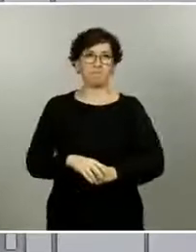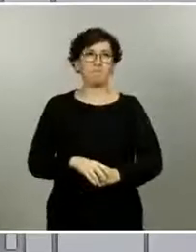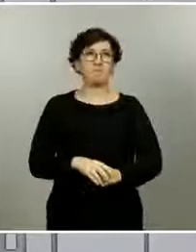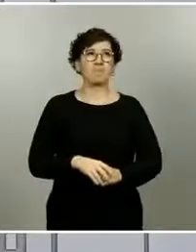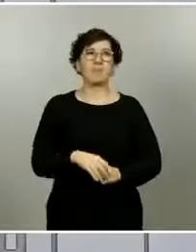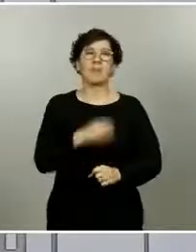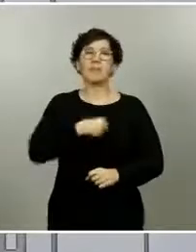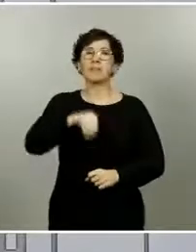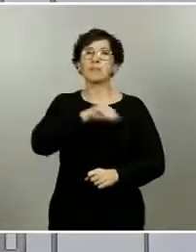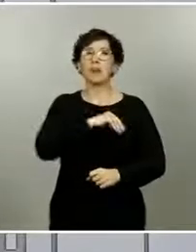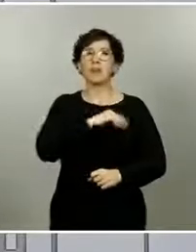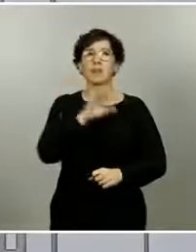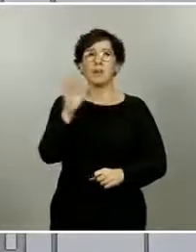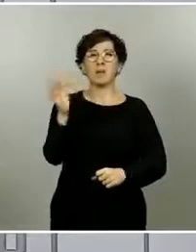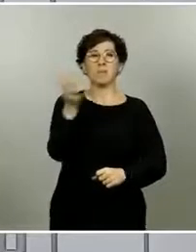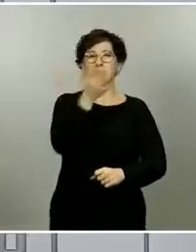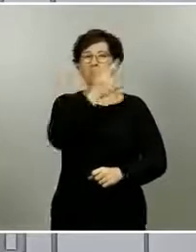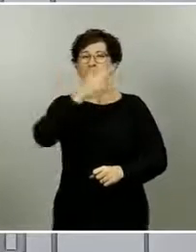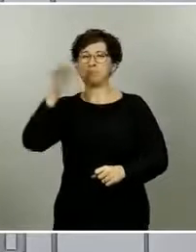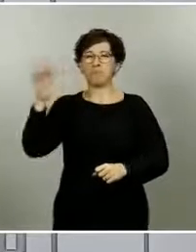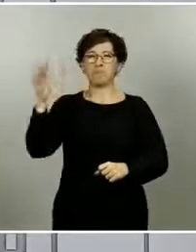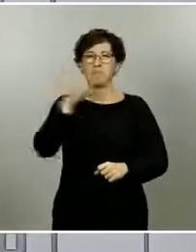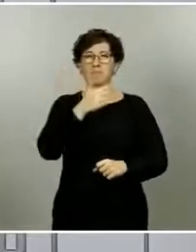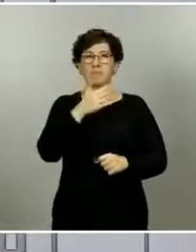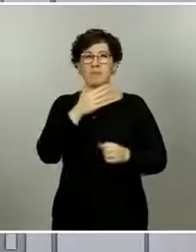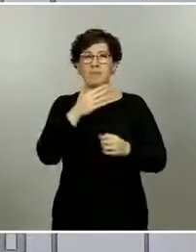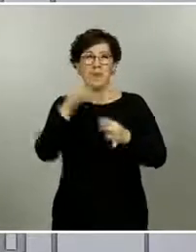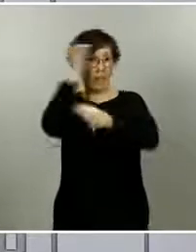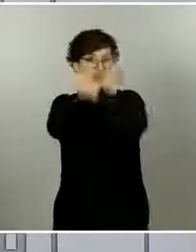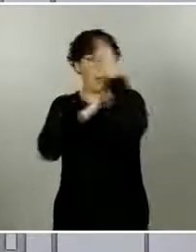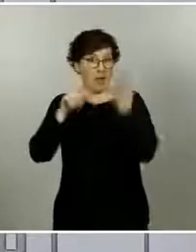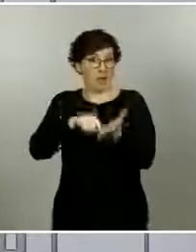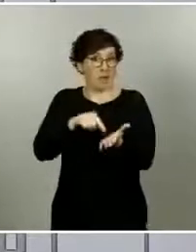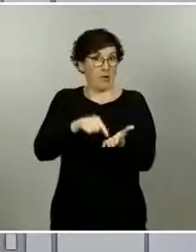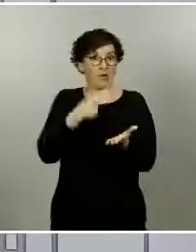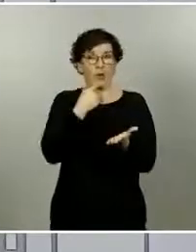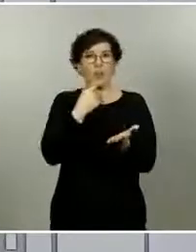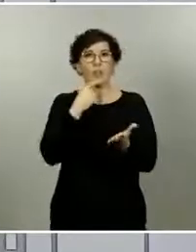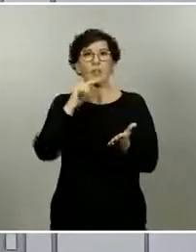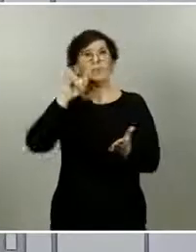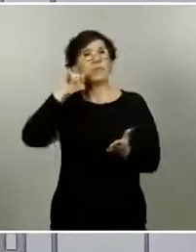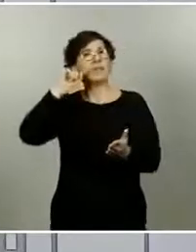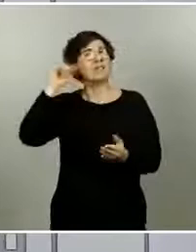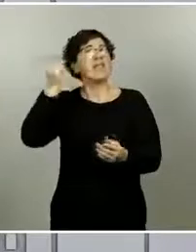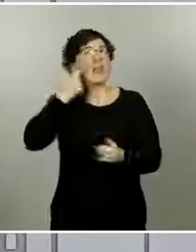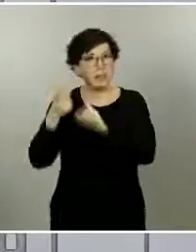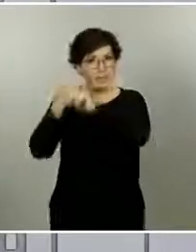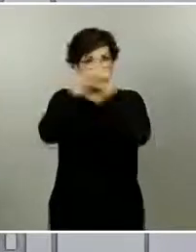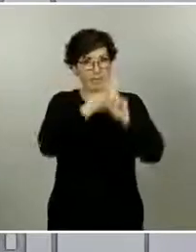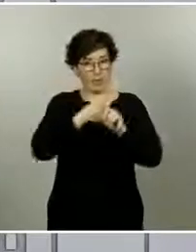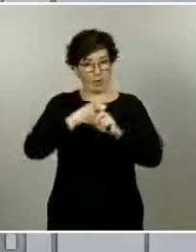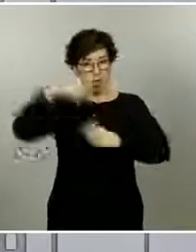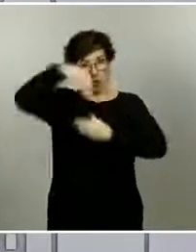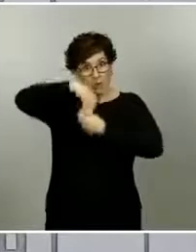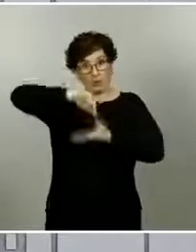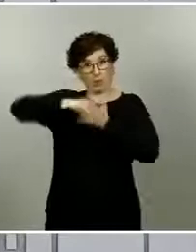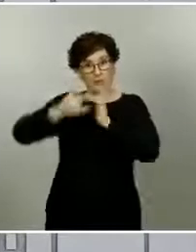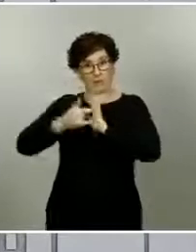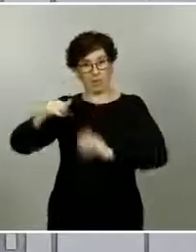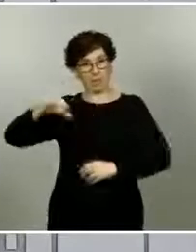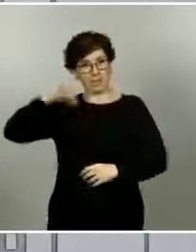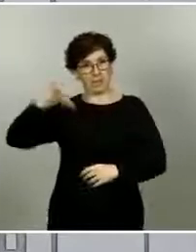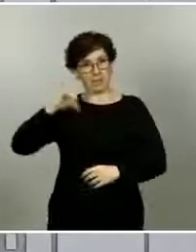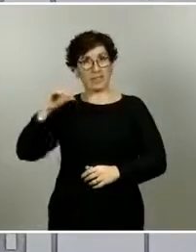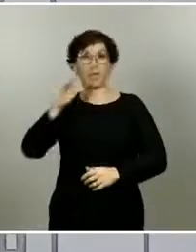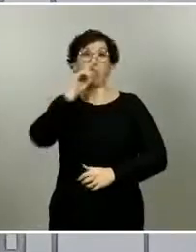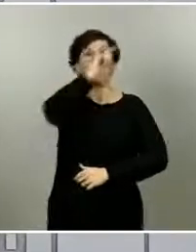alrededor de un según los datos del estudio y según los datos de notificación que tenemos se ha detectado por los sistemas sanitarios porque los